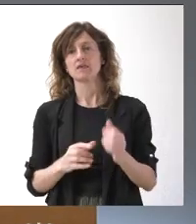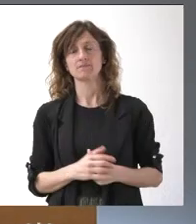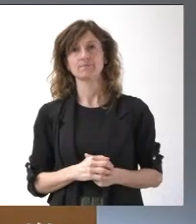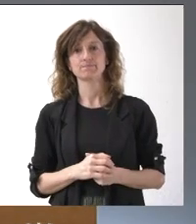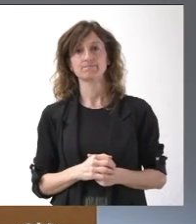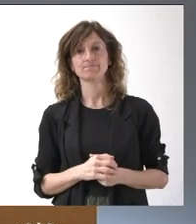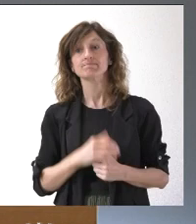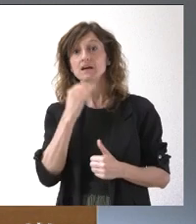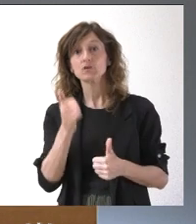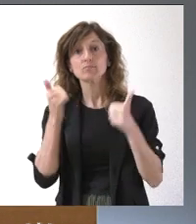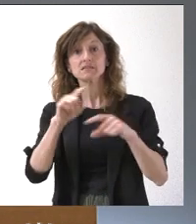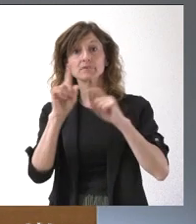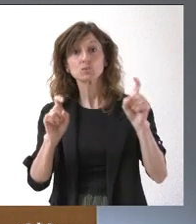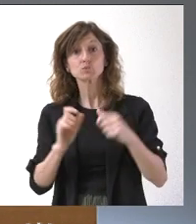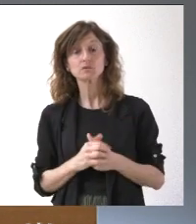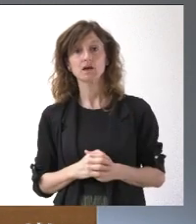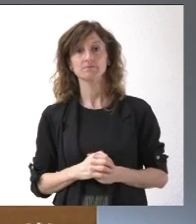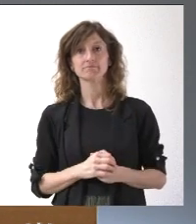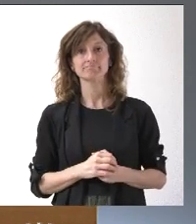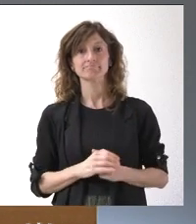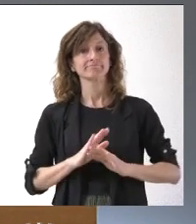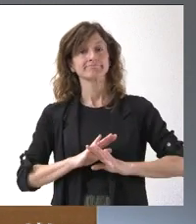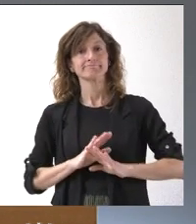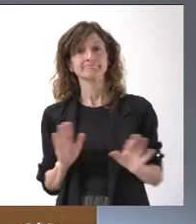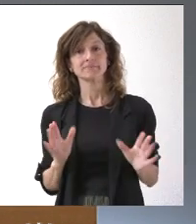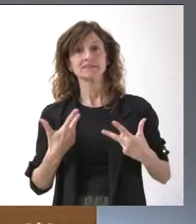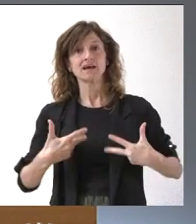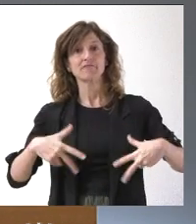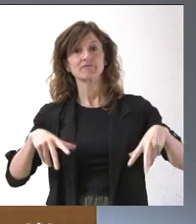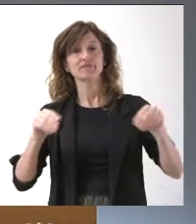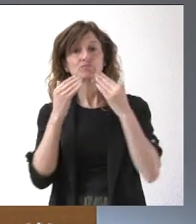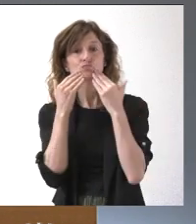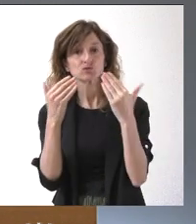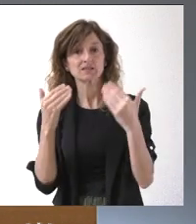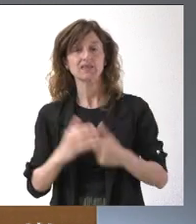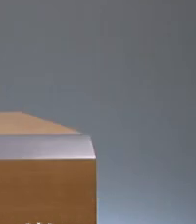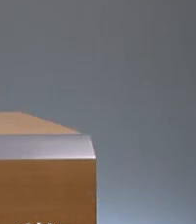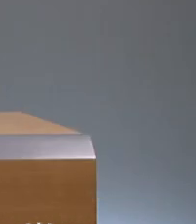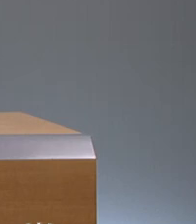¿Alguna pregunta más? Pues aquí terminamos. Gracias. Gracias. Gracias.